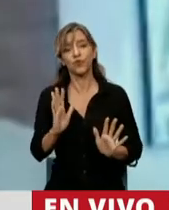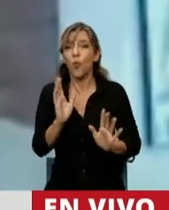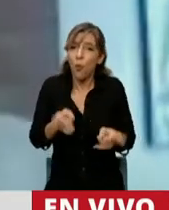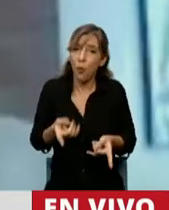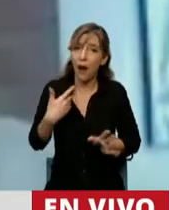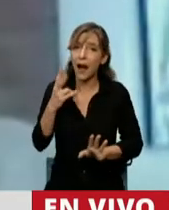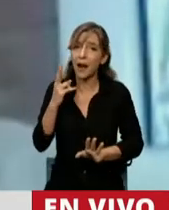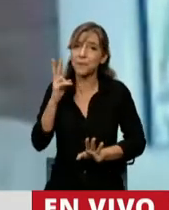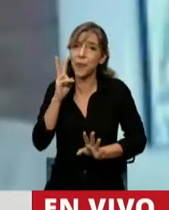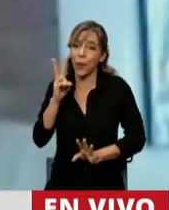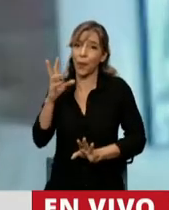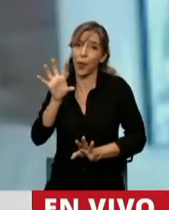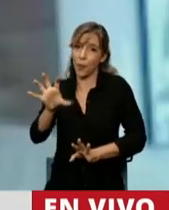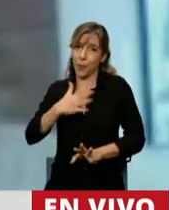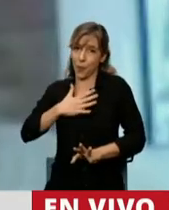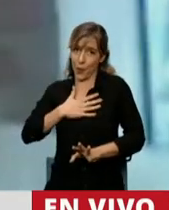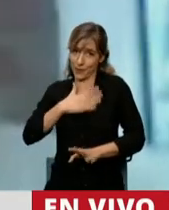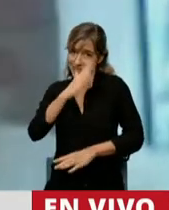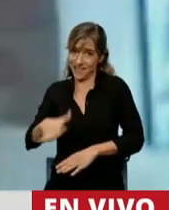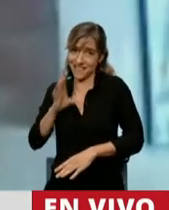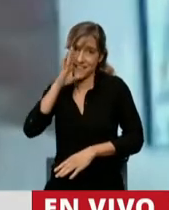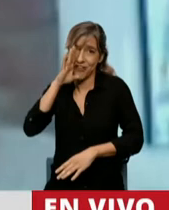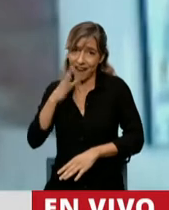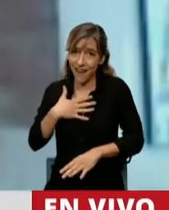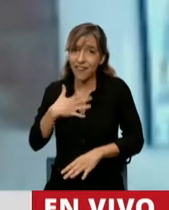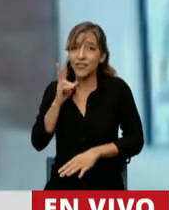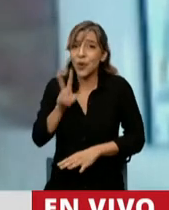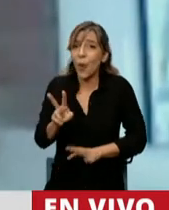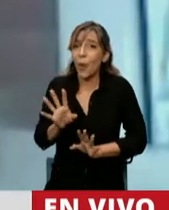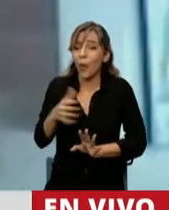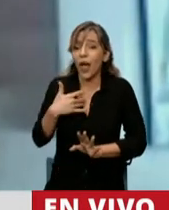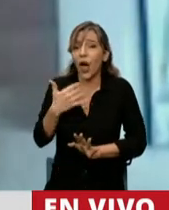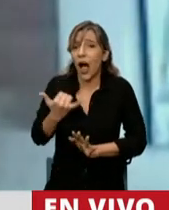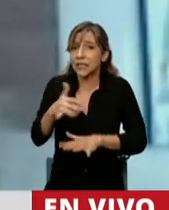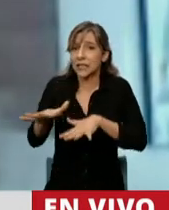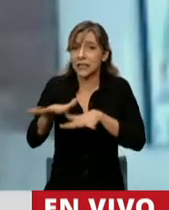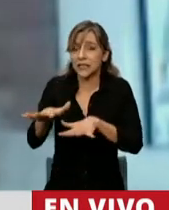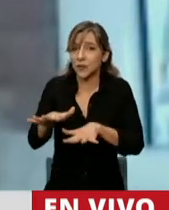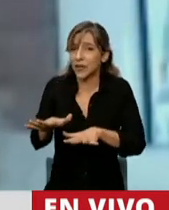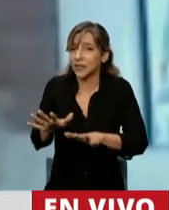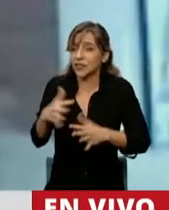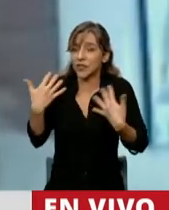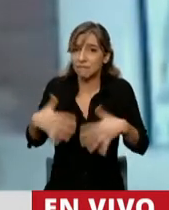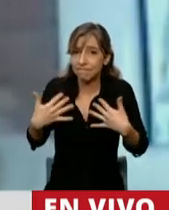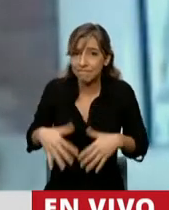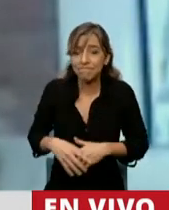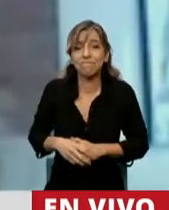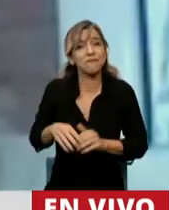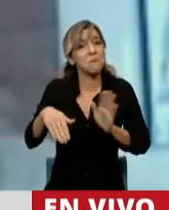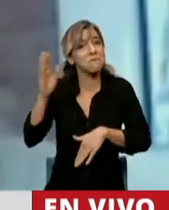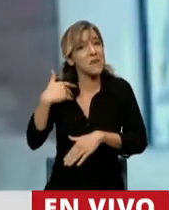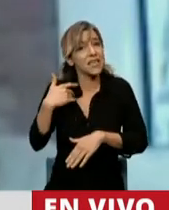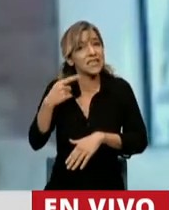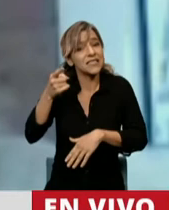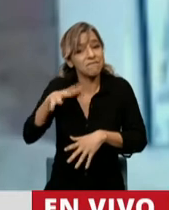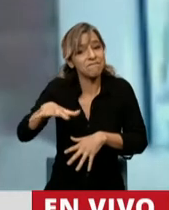Negro, y visualizar con absoluta claridad la problemática y se ve muy claramente, sobre todo en un segmento que es